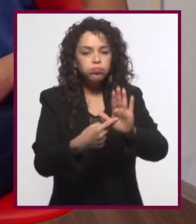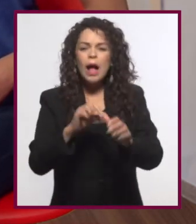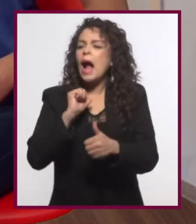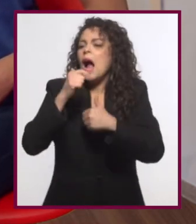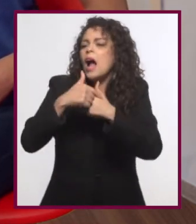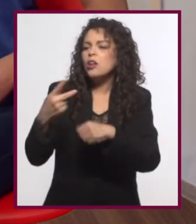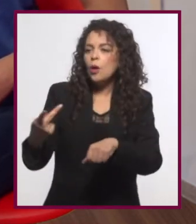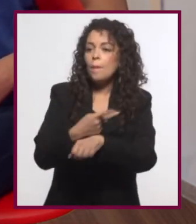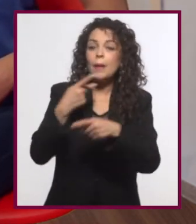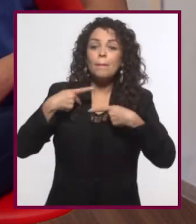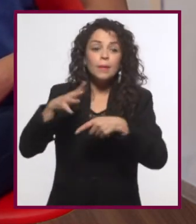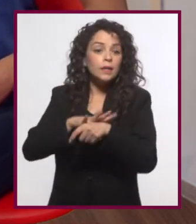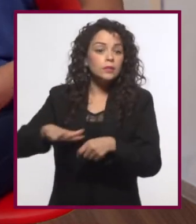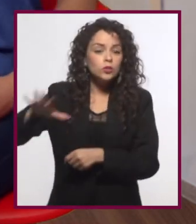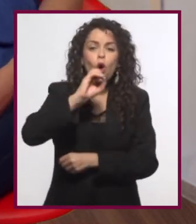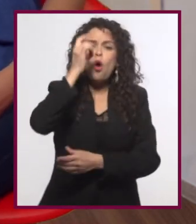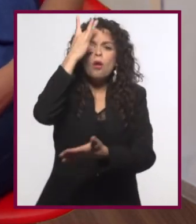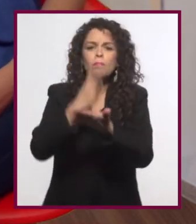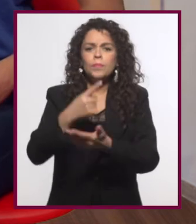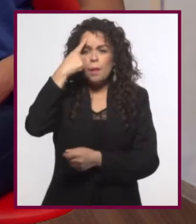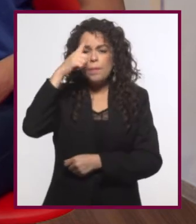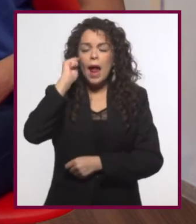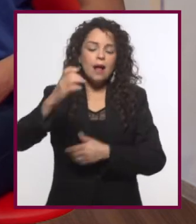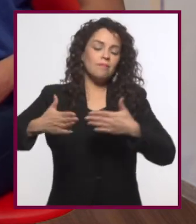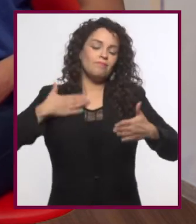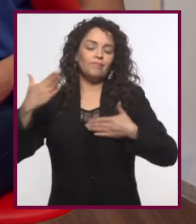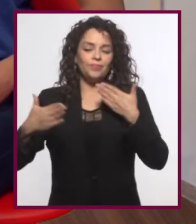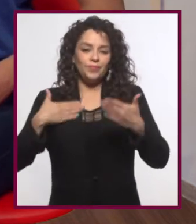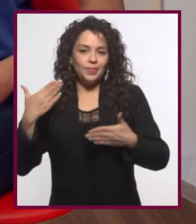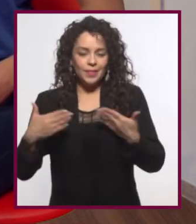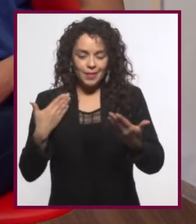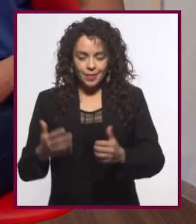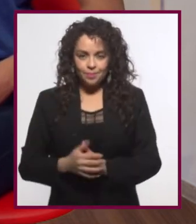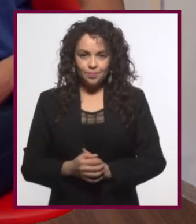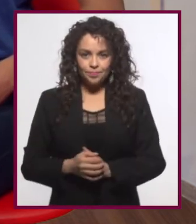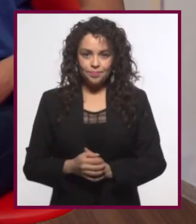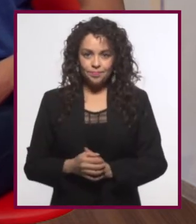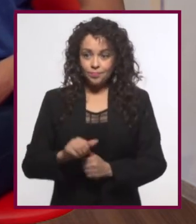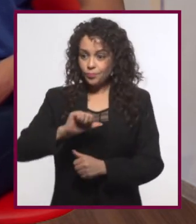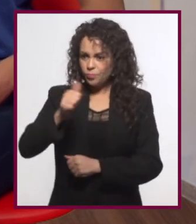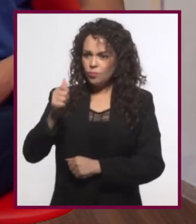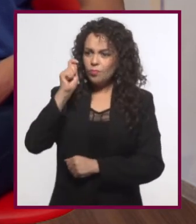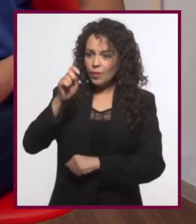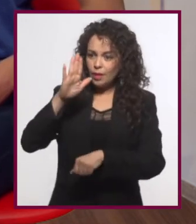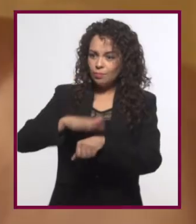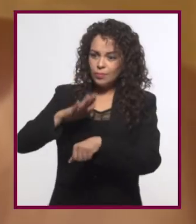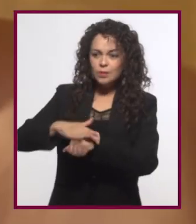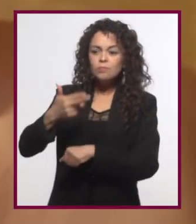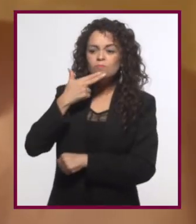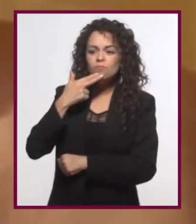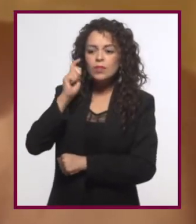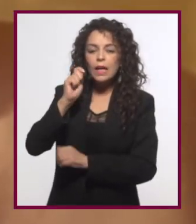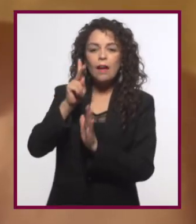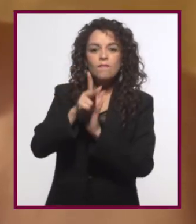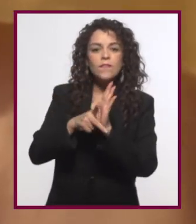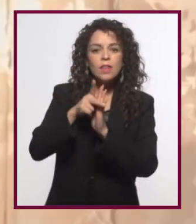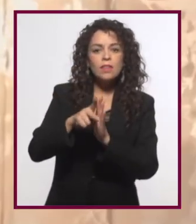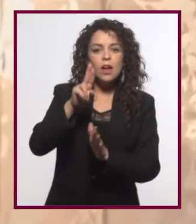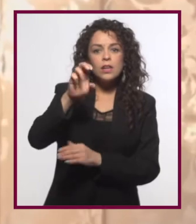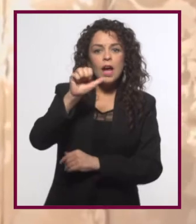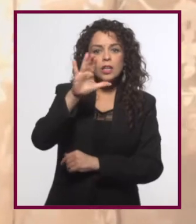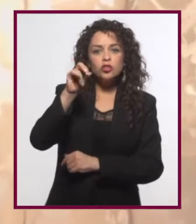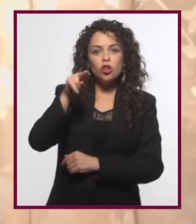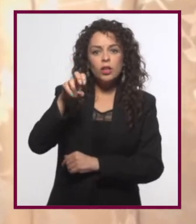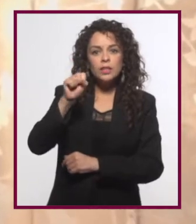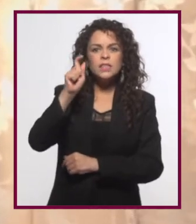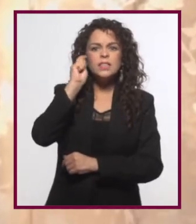a su audiencia o simplemente para divertirlos. Otro formato que ha ganado mucho terreno en los últimos años son las video reacciones, que son